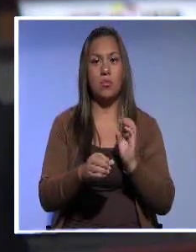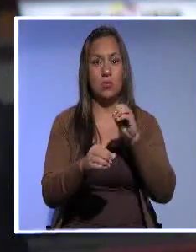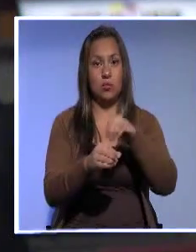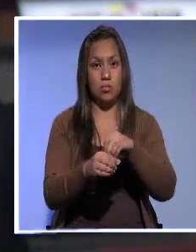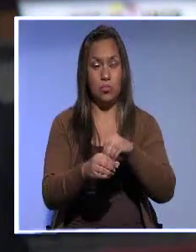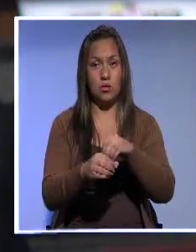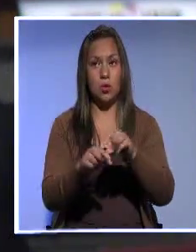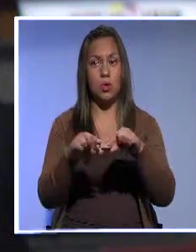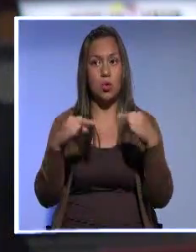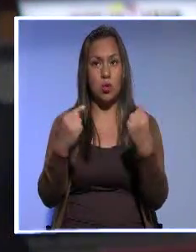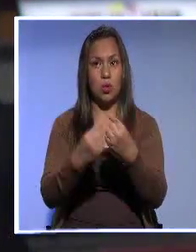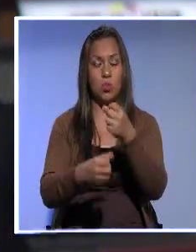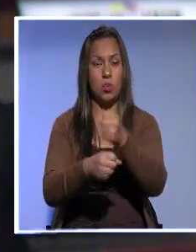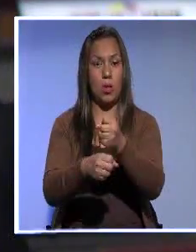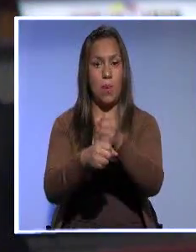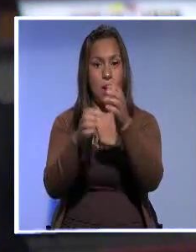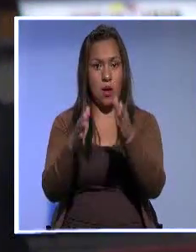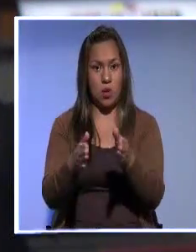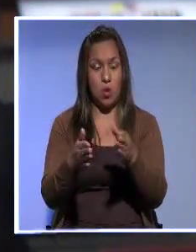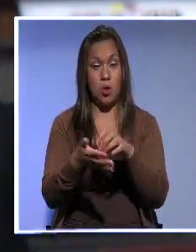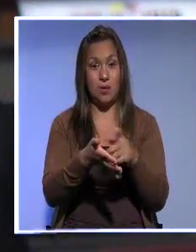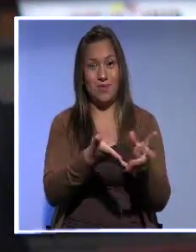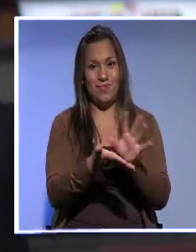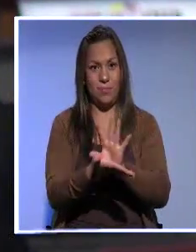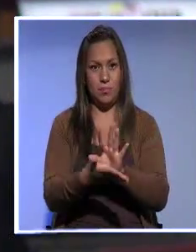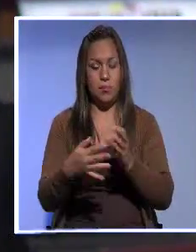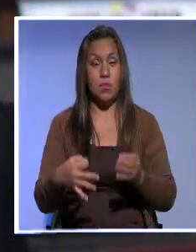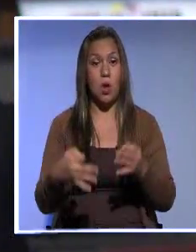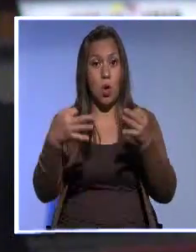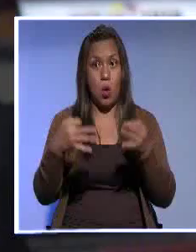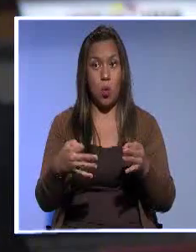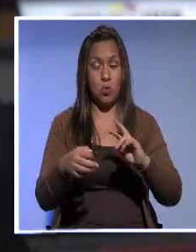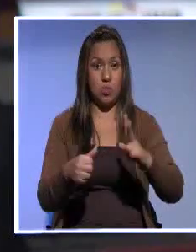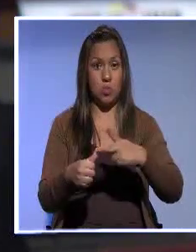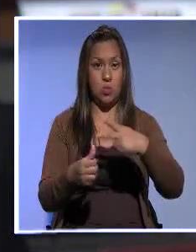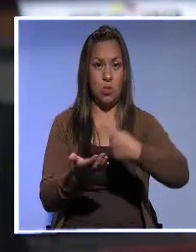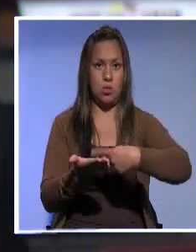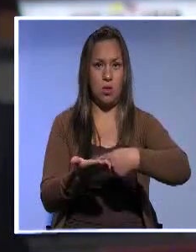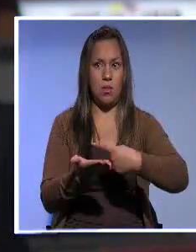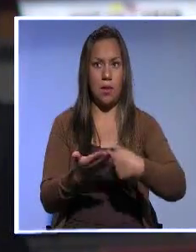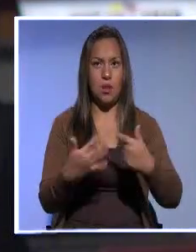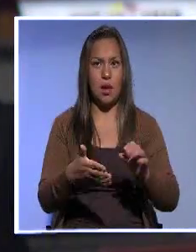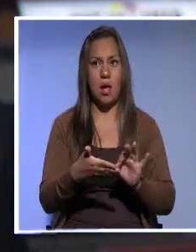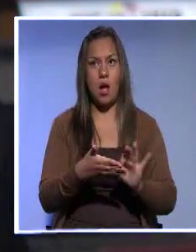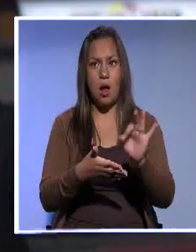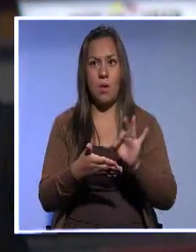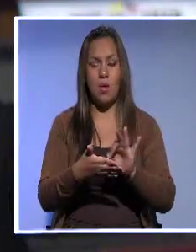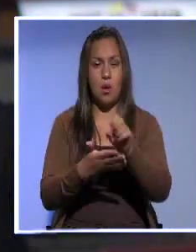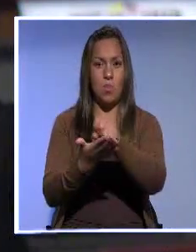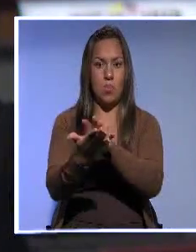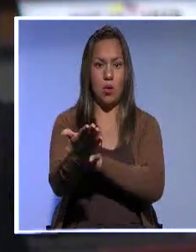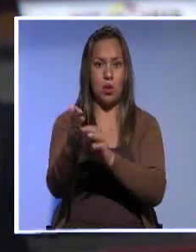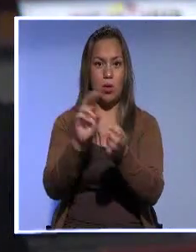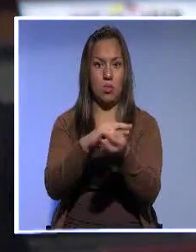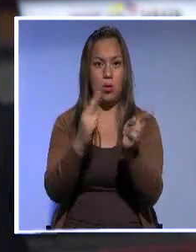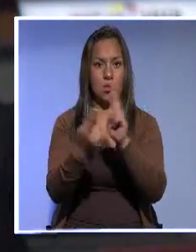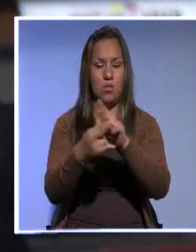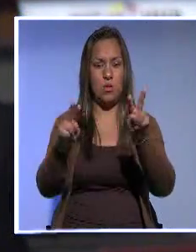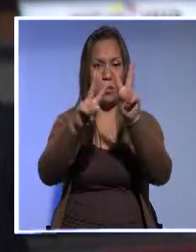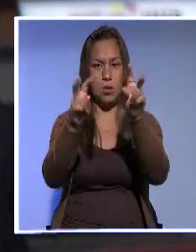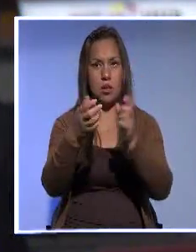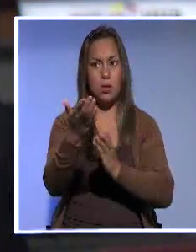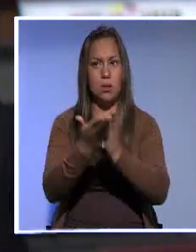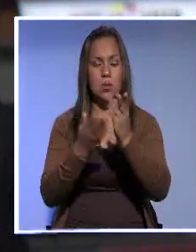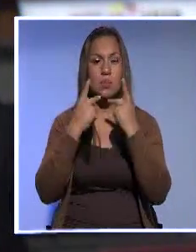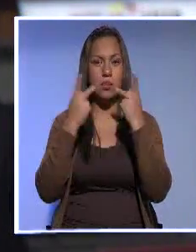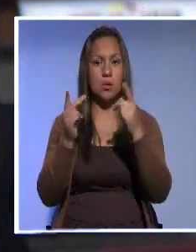Trabajadores de la Asamblea Nacional a propósito del segundo debate y ya la aprobación de este proyecto de reformas a la Ley Orgánica de Servicio